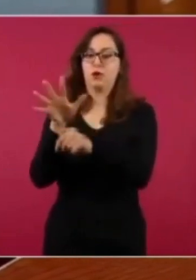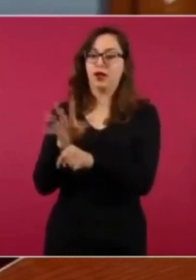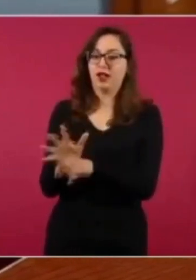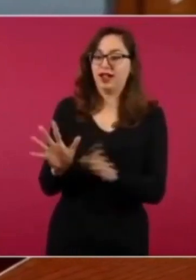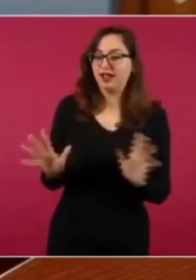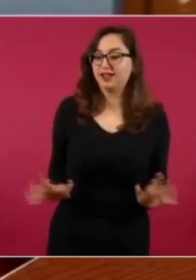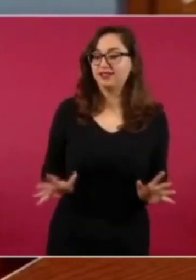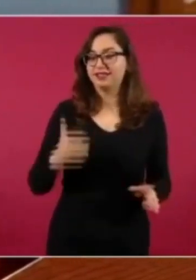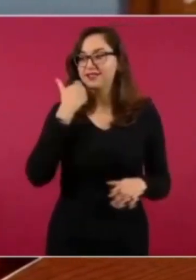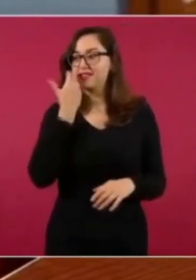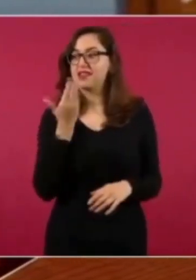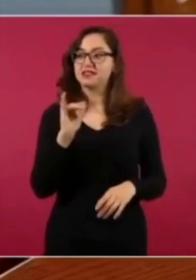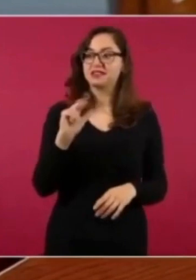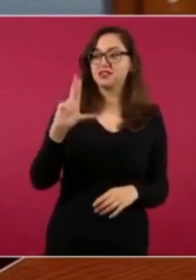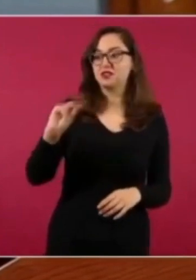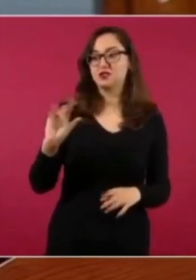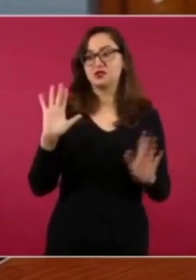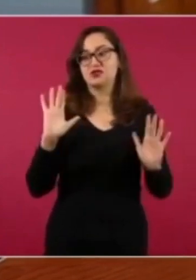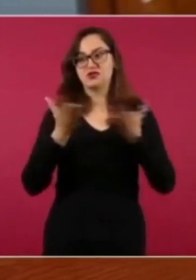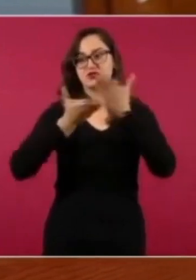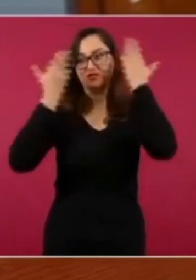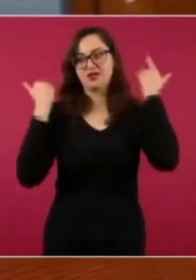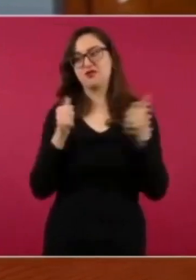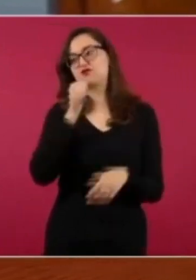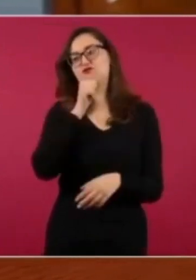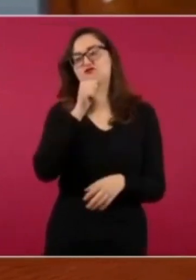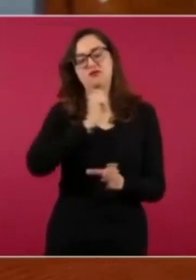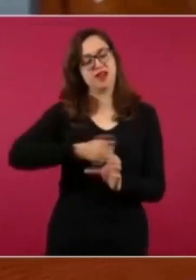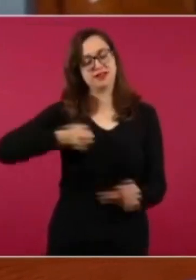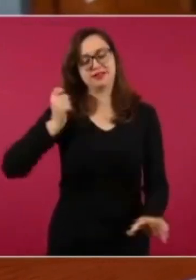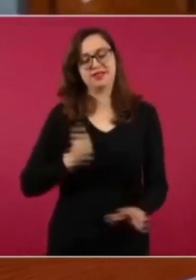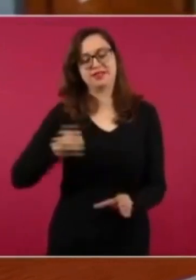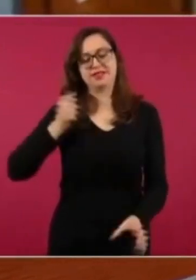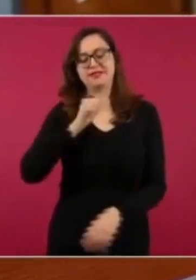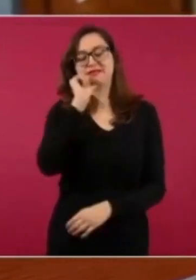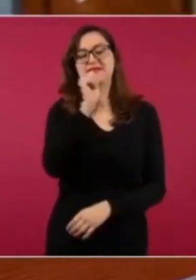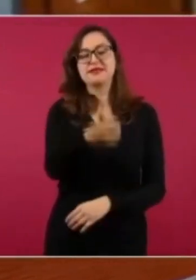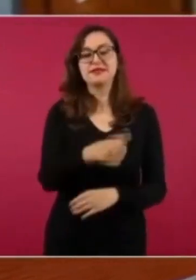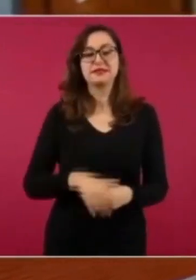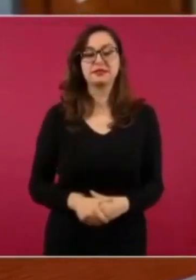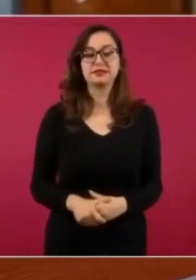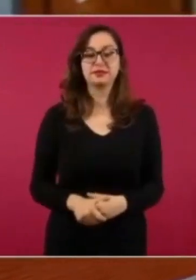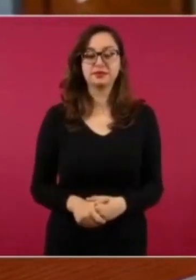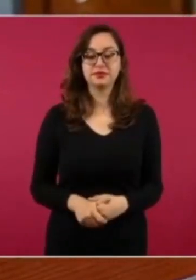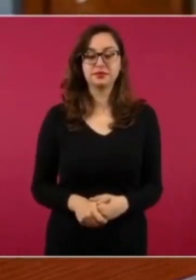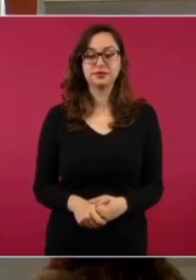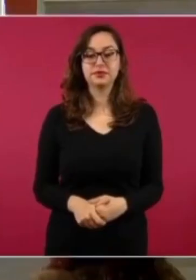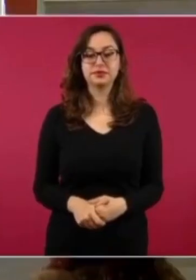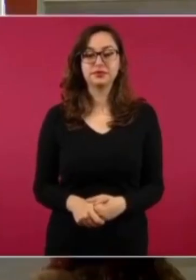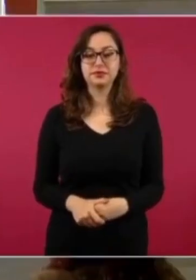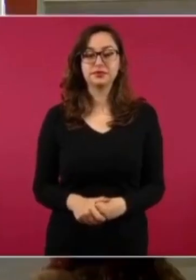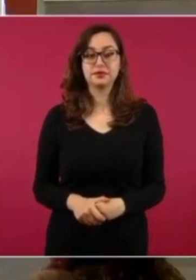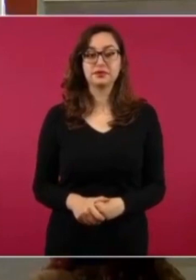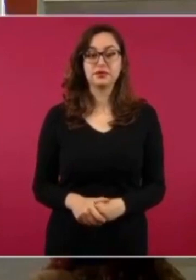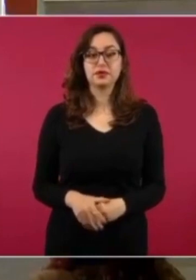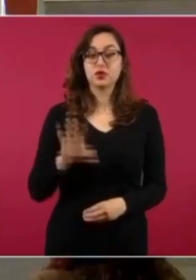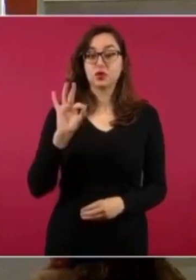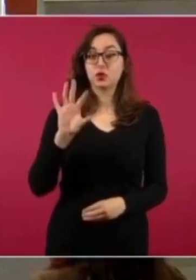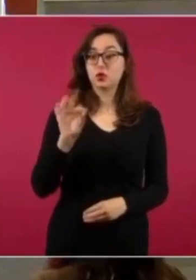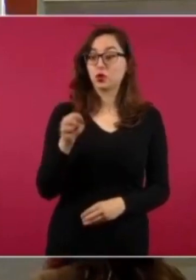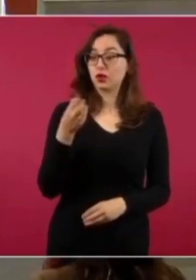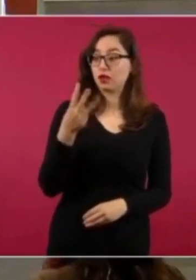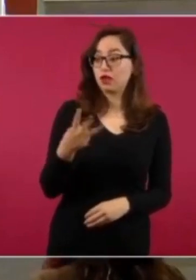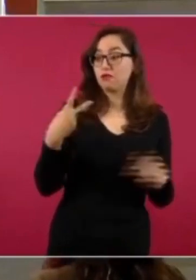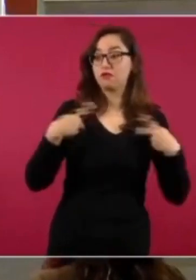empresarios, periodistas, académicos, dirigentes de organizaciones, otros políticos y hasta el comediante Chumel Torres. A través de redes